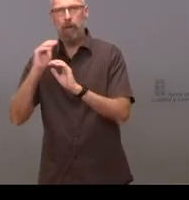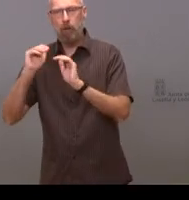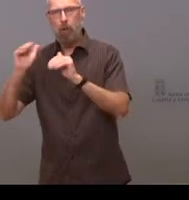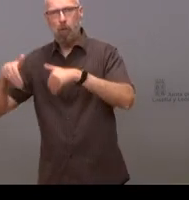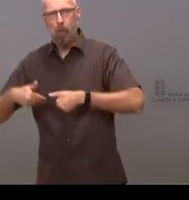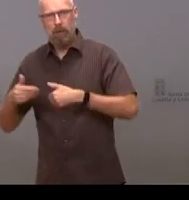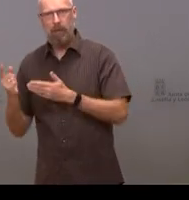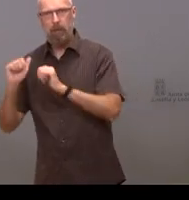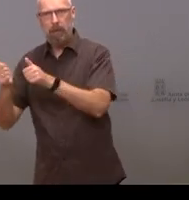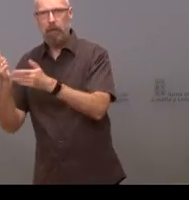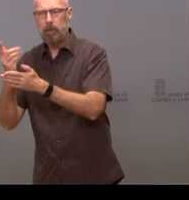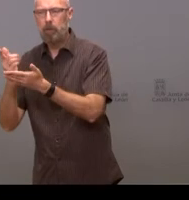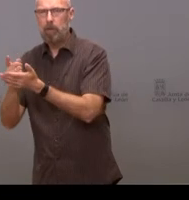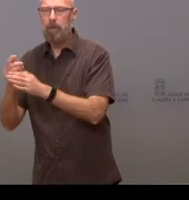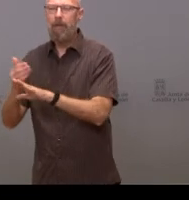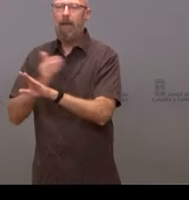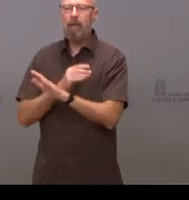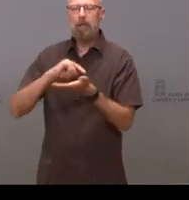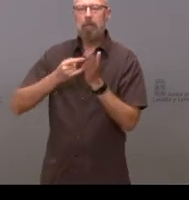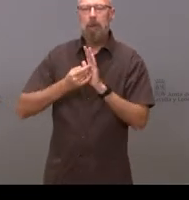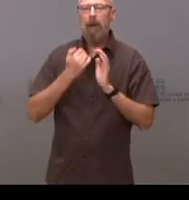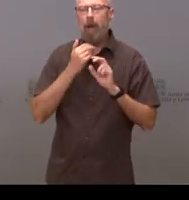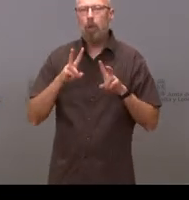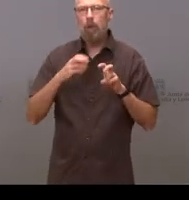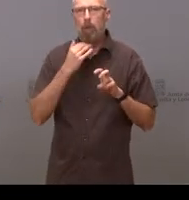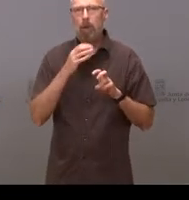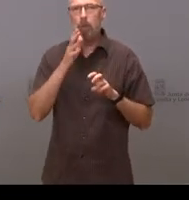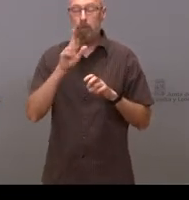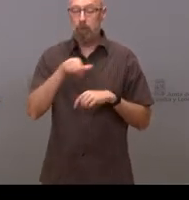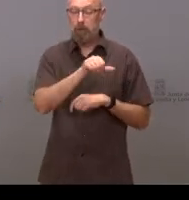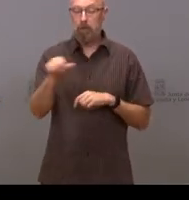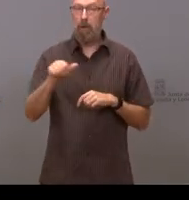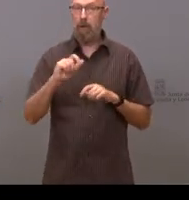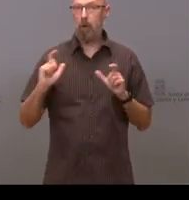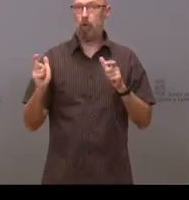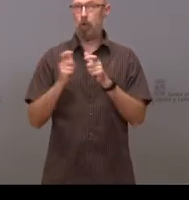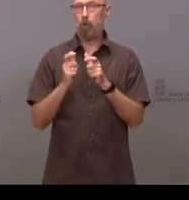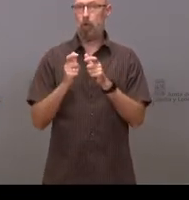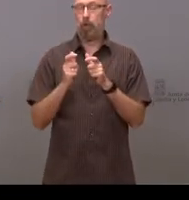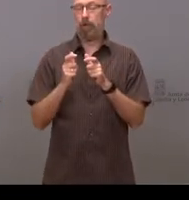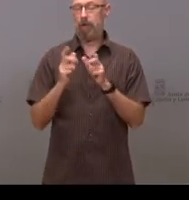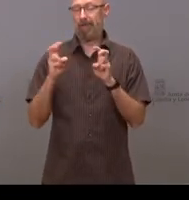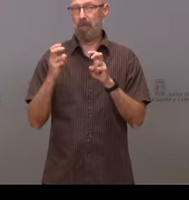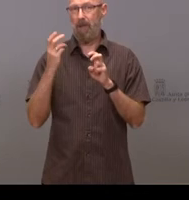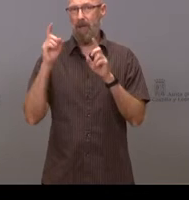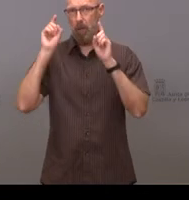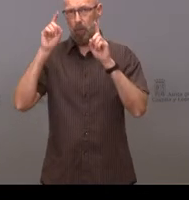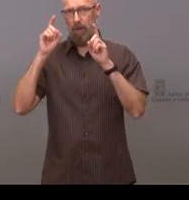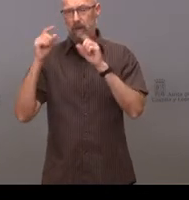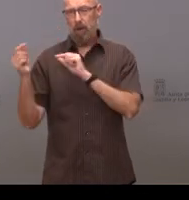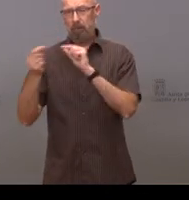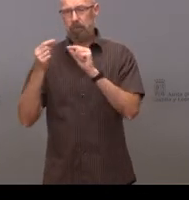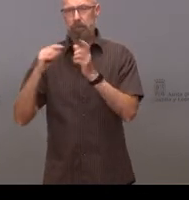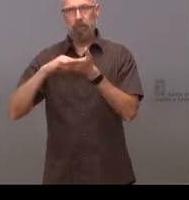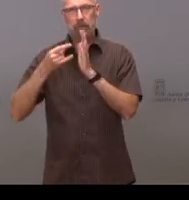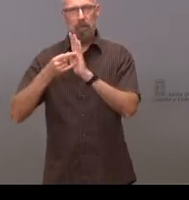la próxima semana hay una hay una reunión de la confederencia sectorial de educación no sé si se va a variar en